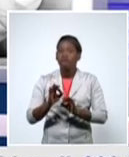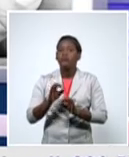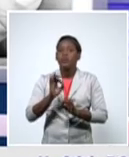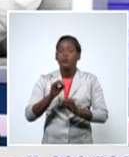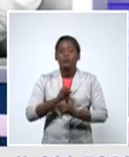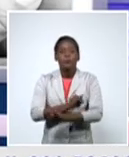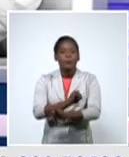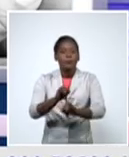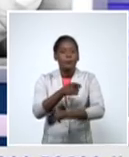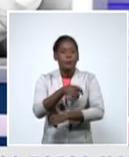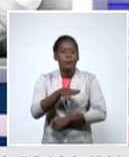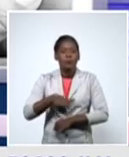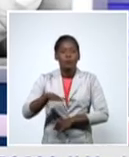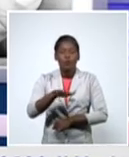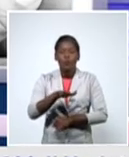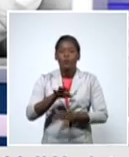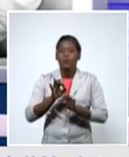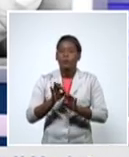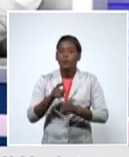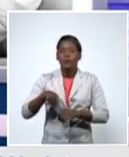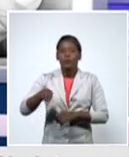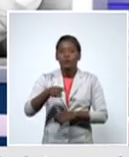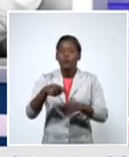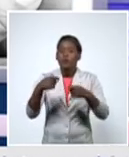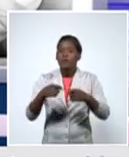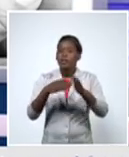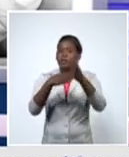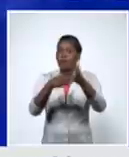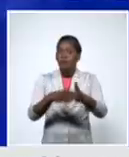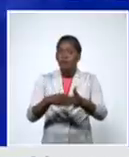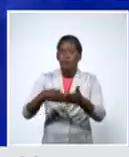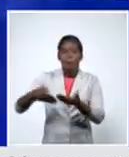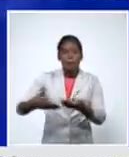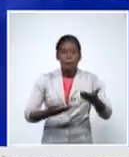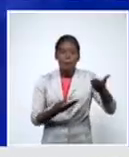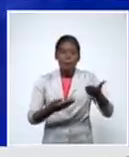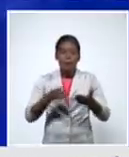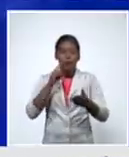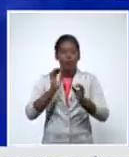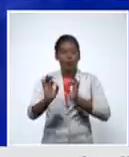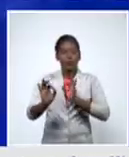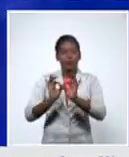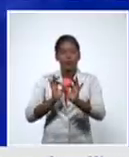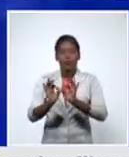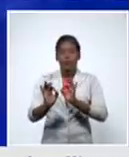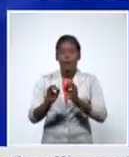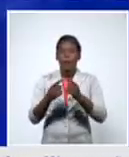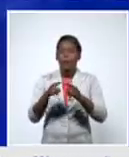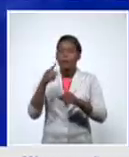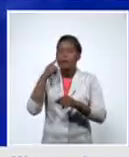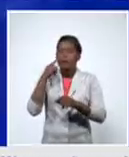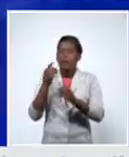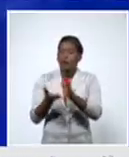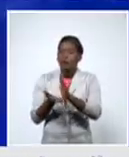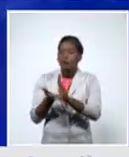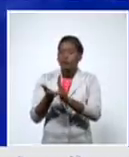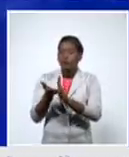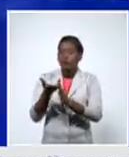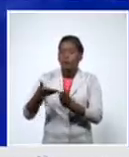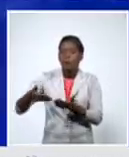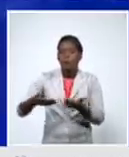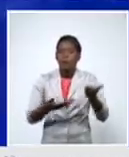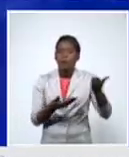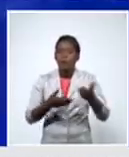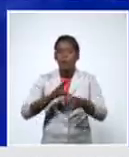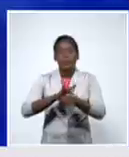la población es precisamente en los lactantes que siguen en aumento la cantidad de lactantes que